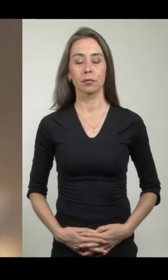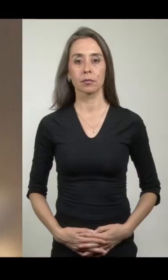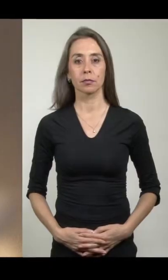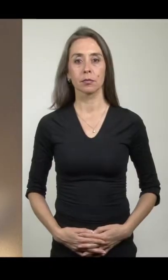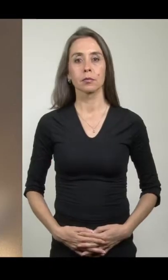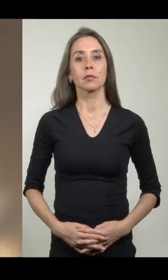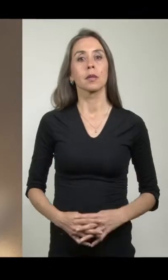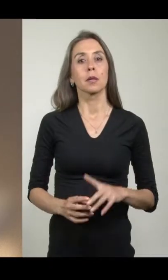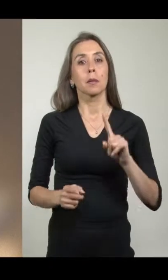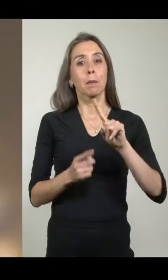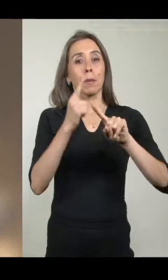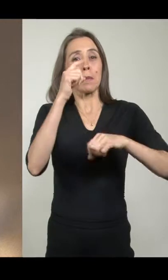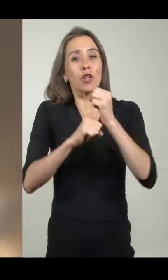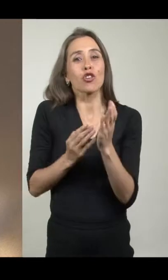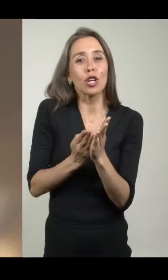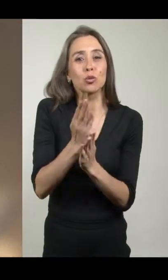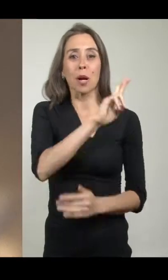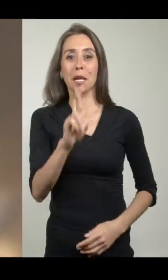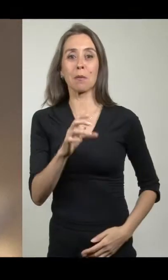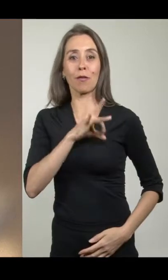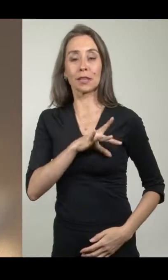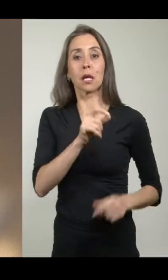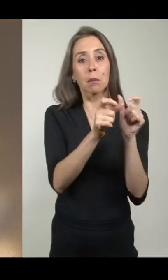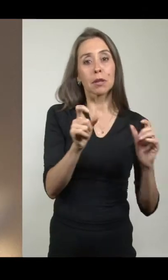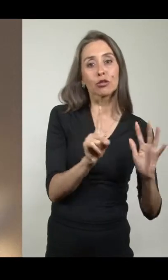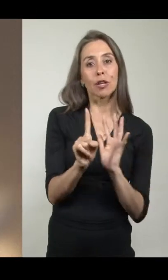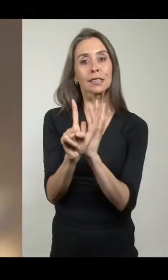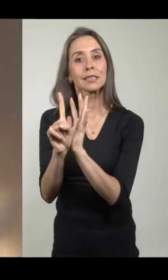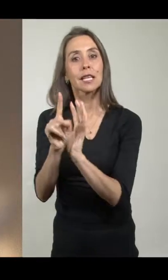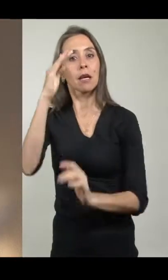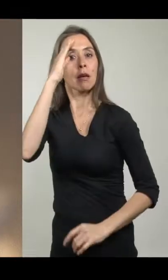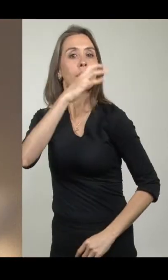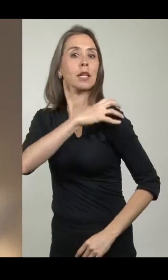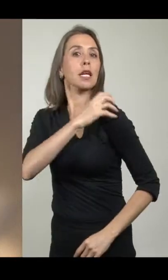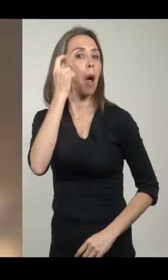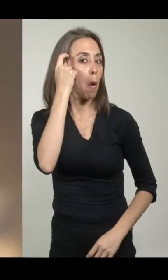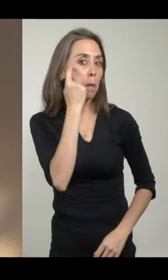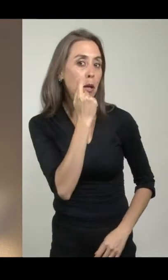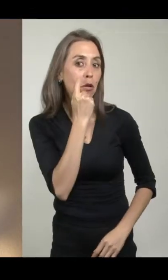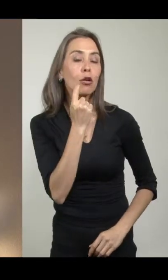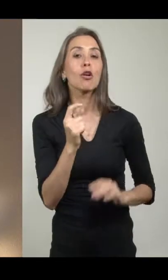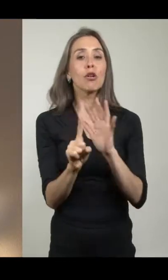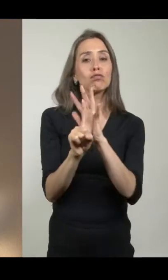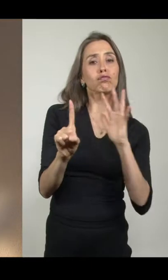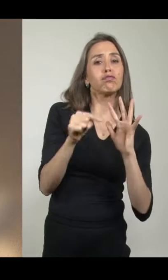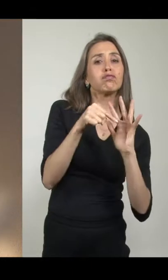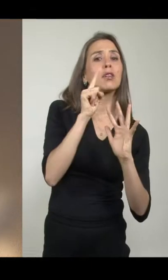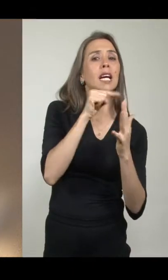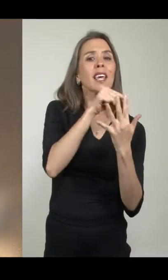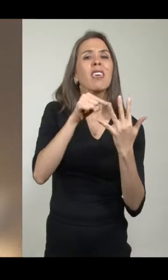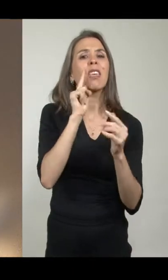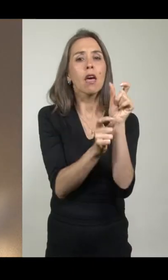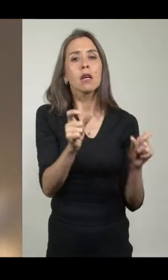En los primeros años de la República surgió un grupo de seguidores del general Bernardo Higgin-Riquelme. Sus integrantes fueron principalmente